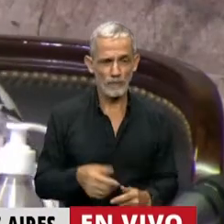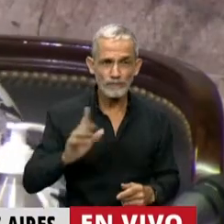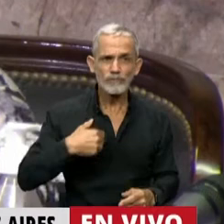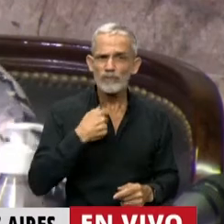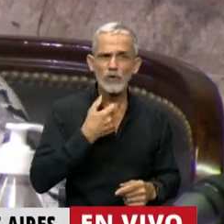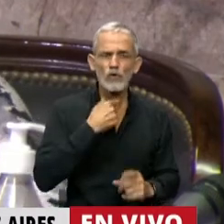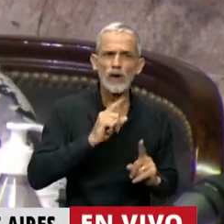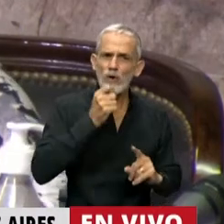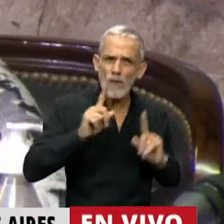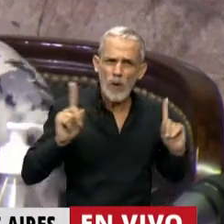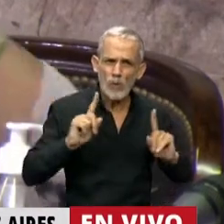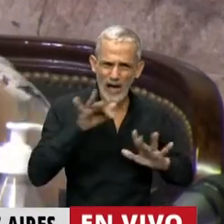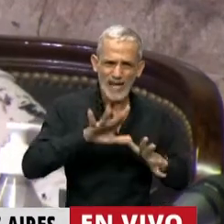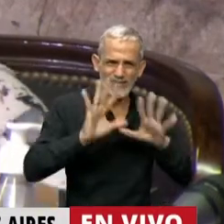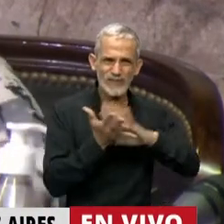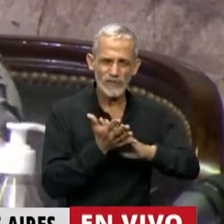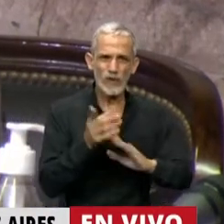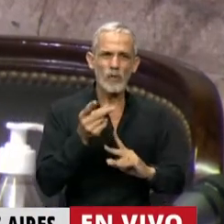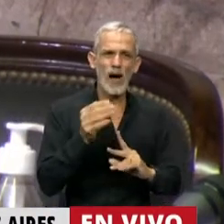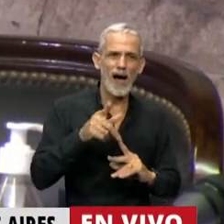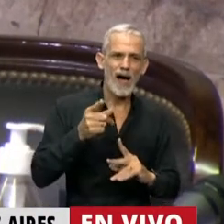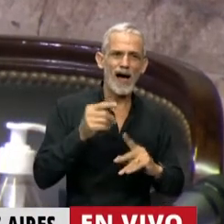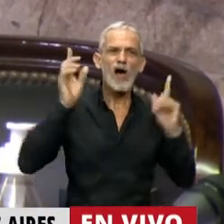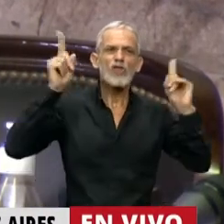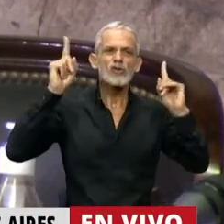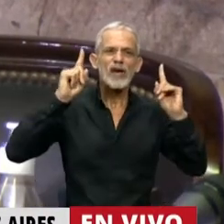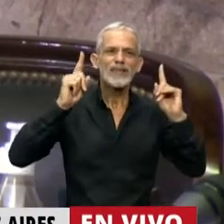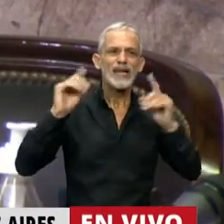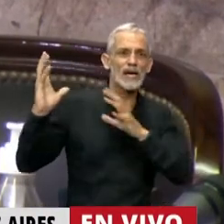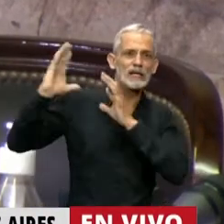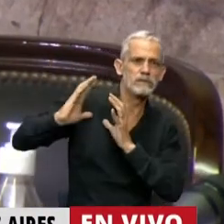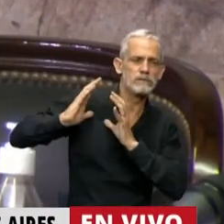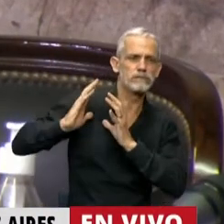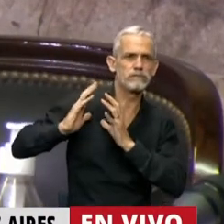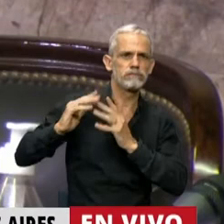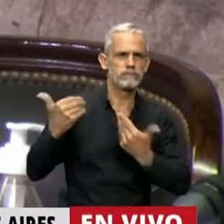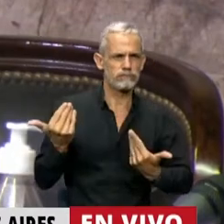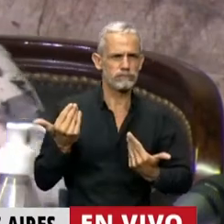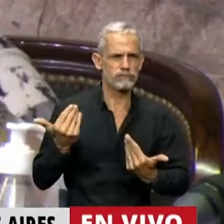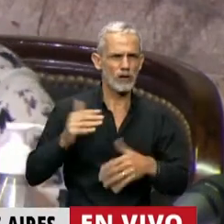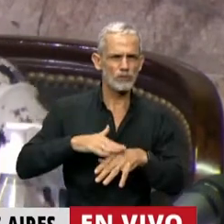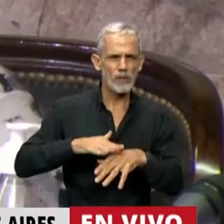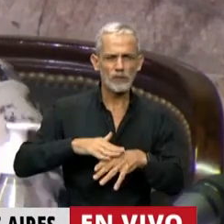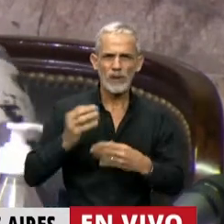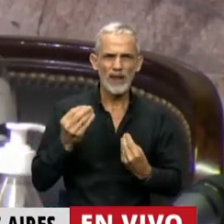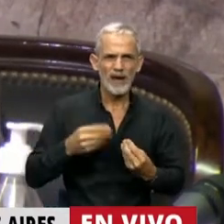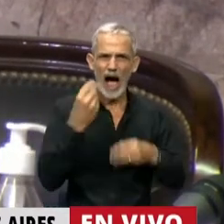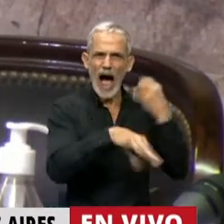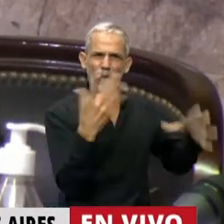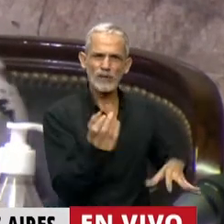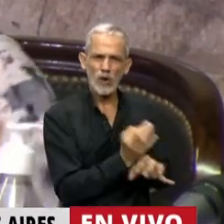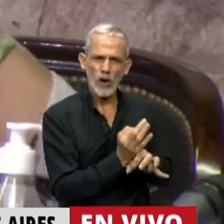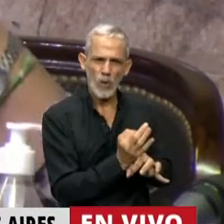rechazo la idea de que se coloque sobre la docencia la responsabilidad sobre que la deserción